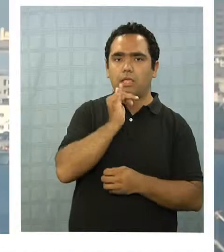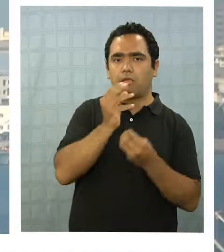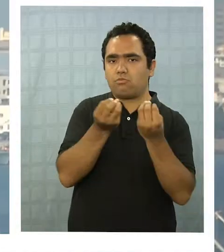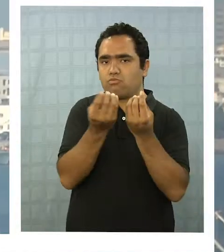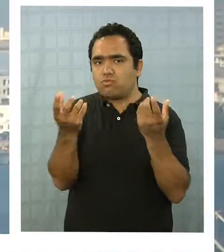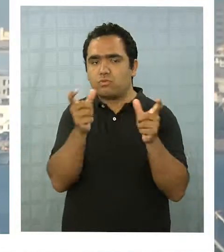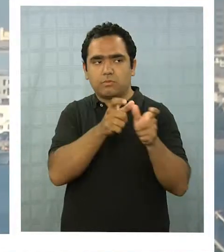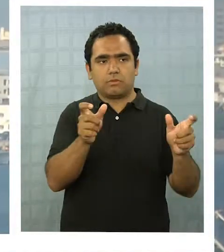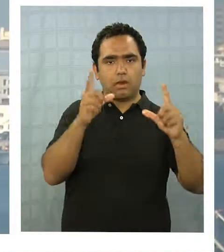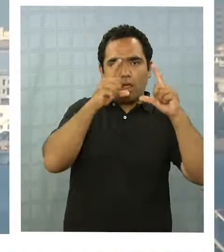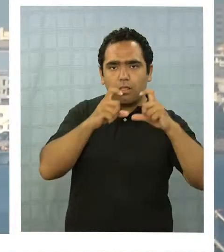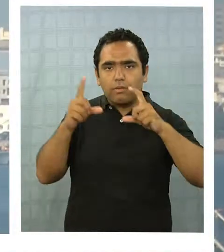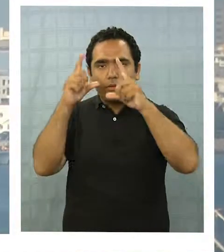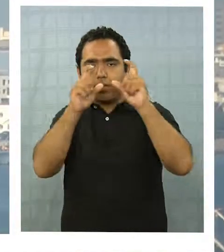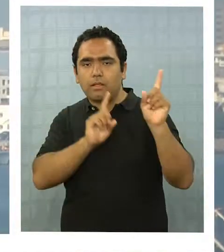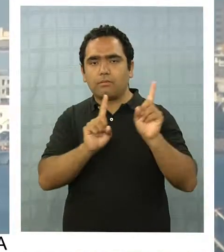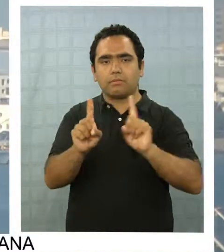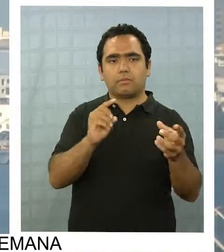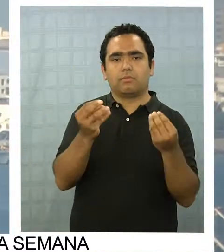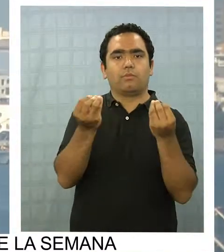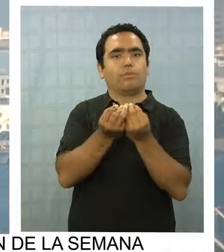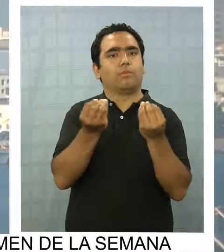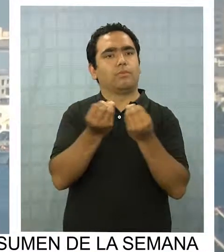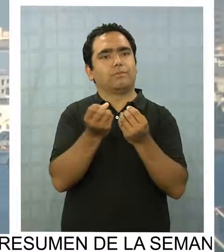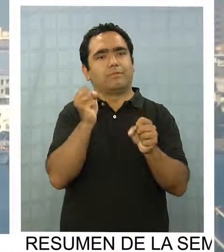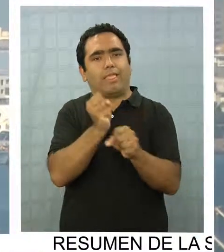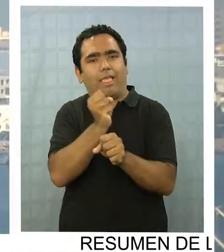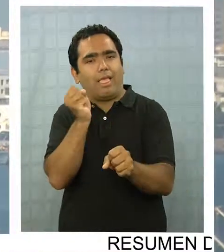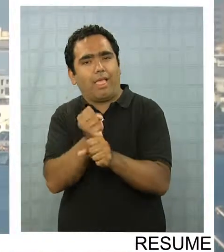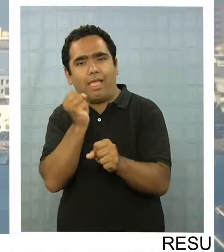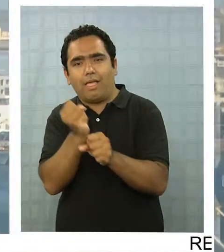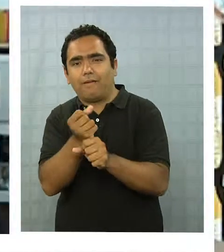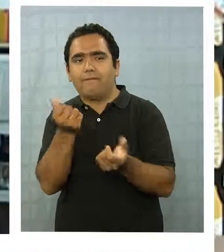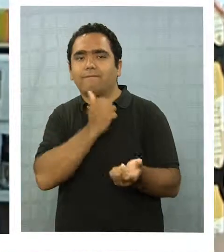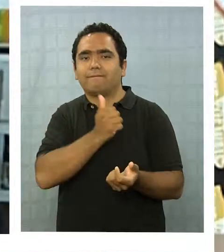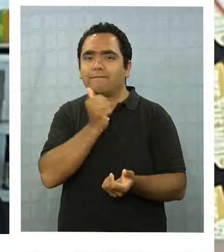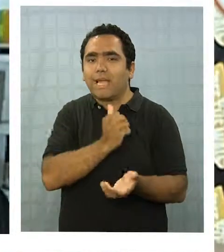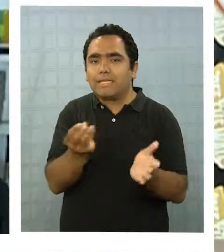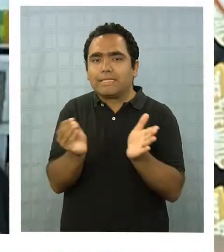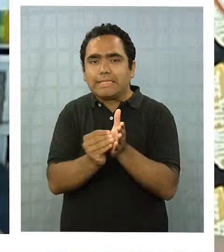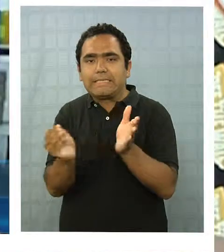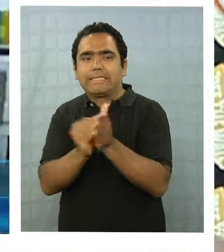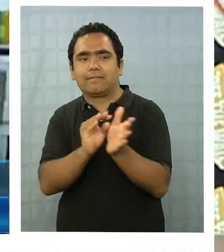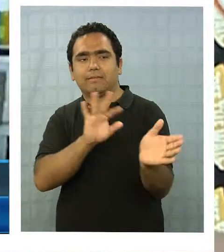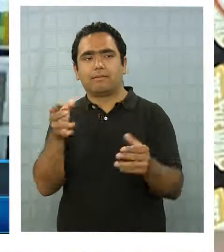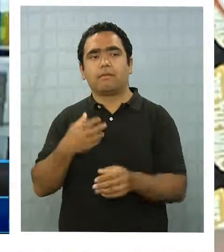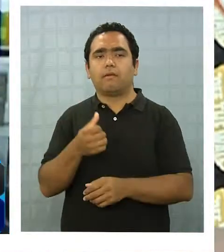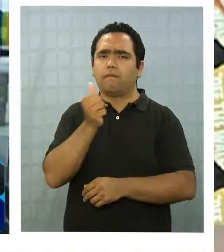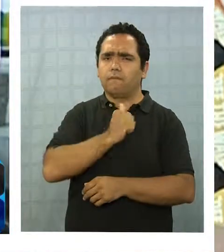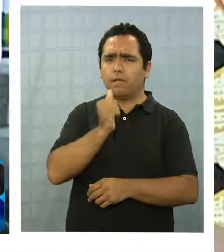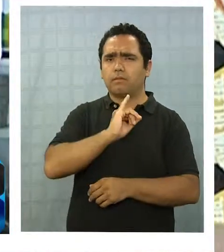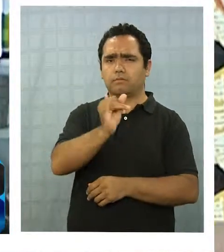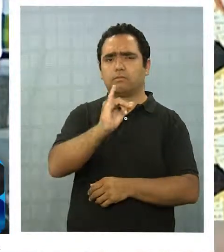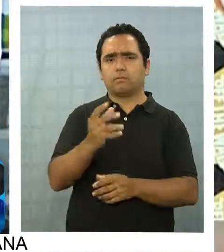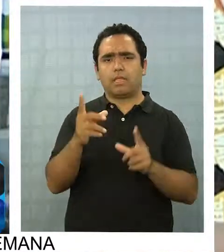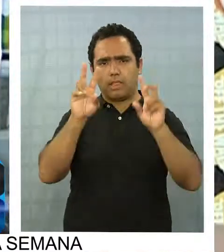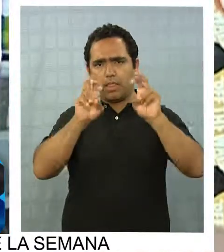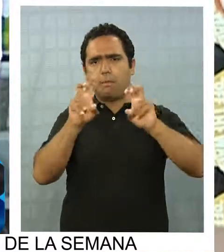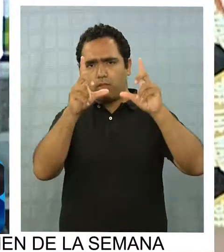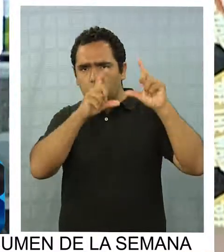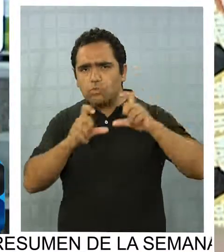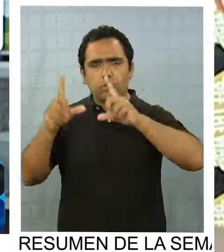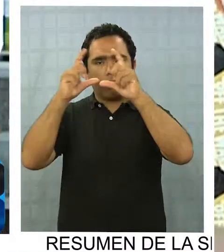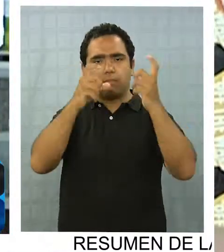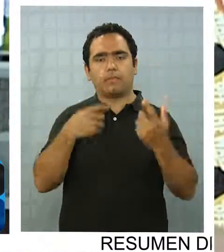turistas, también reconocen que hay mucho trabajo por hacer. Pero le falta todavía desarrollar un poco más lo que es el turismo, bien